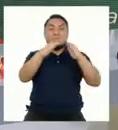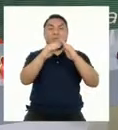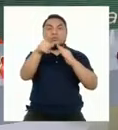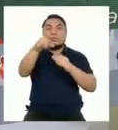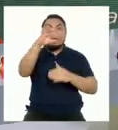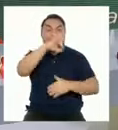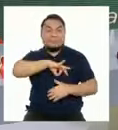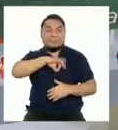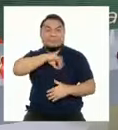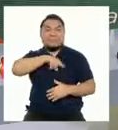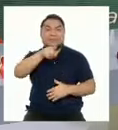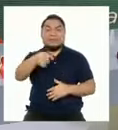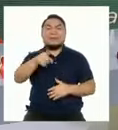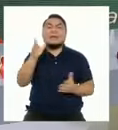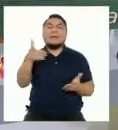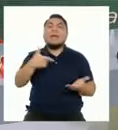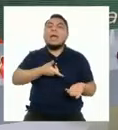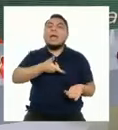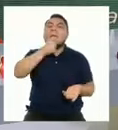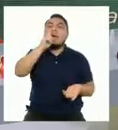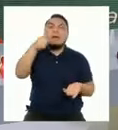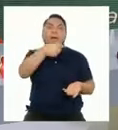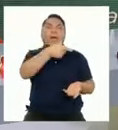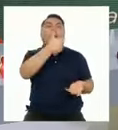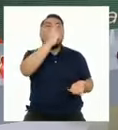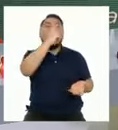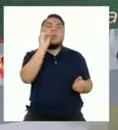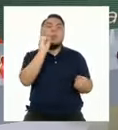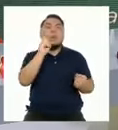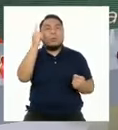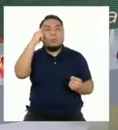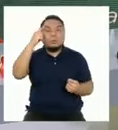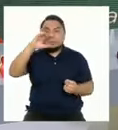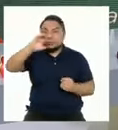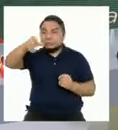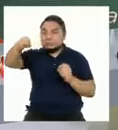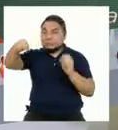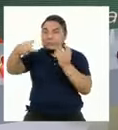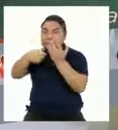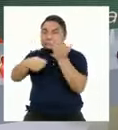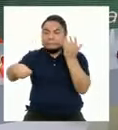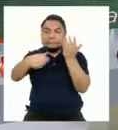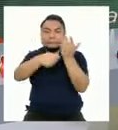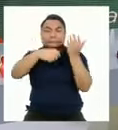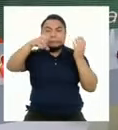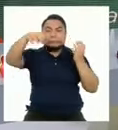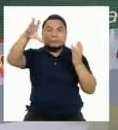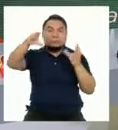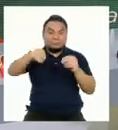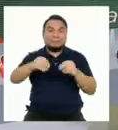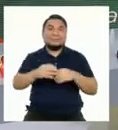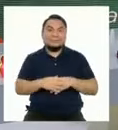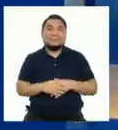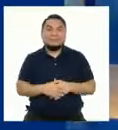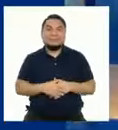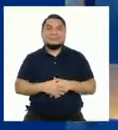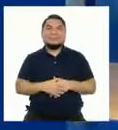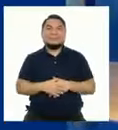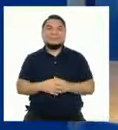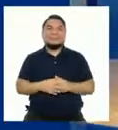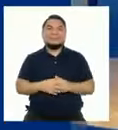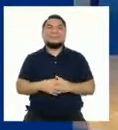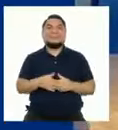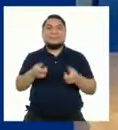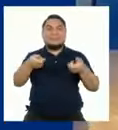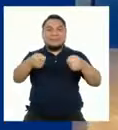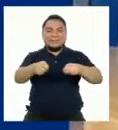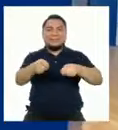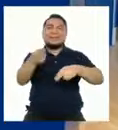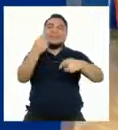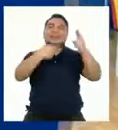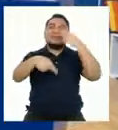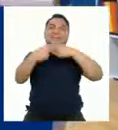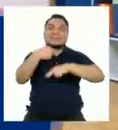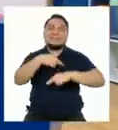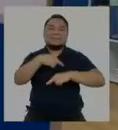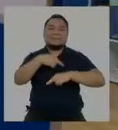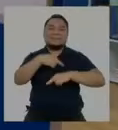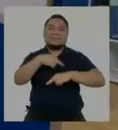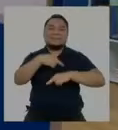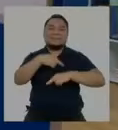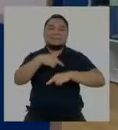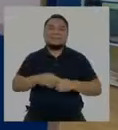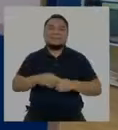casa aprovechen para hidratarse y verificar si algo está enchufado innecesariamente. Pausa y